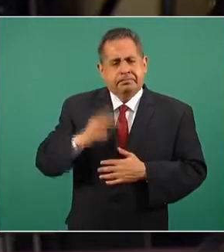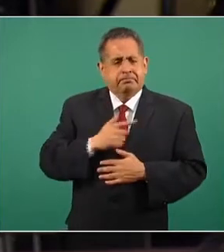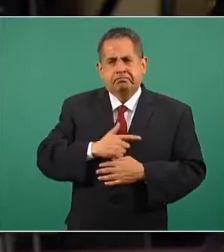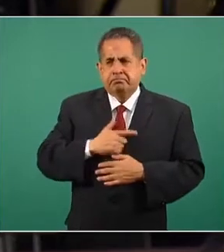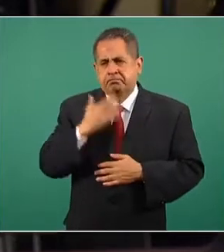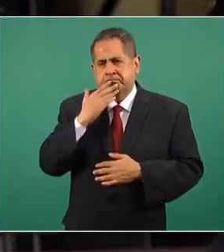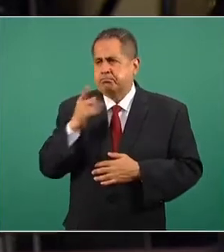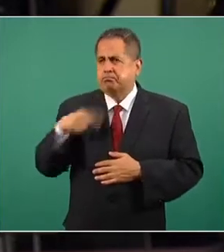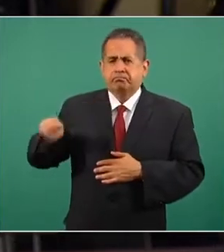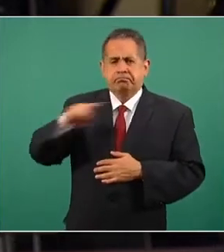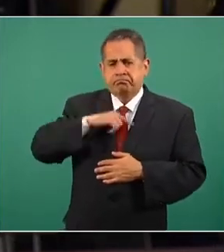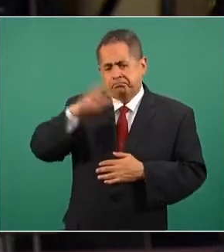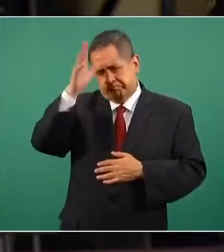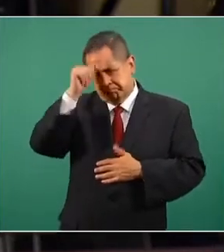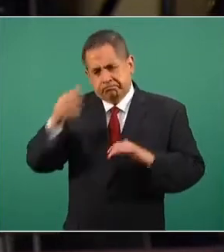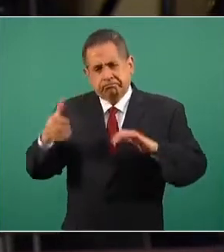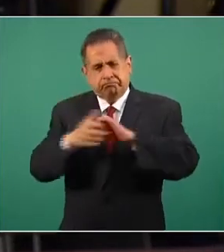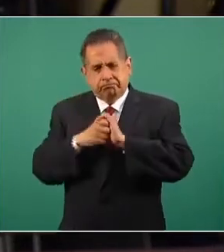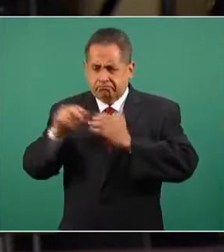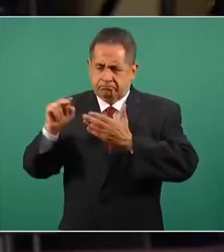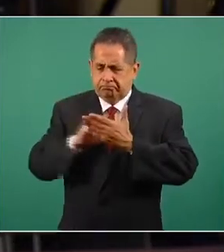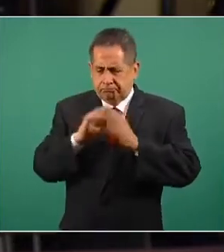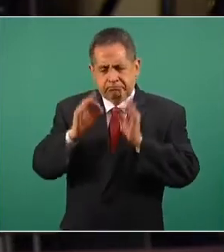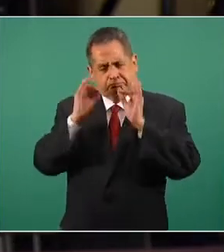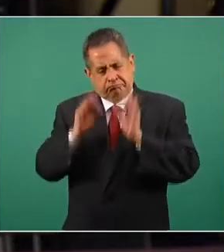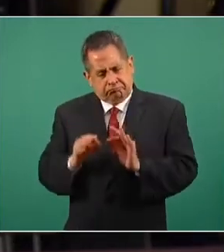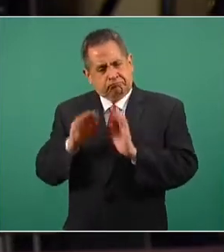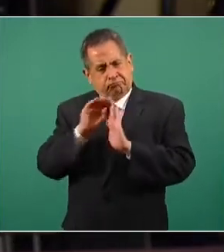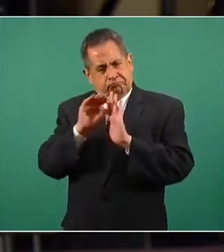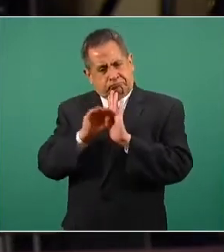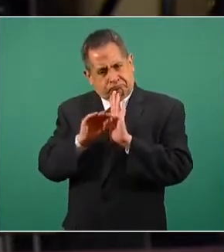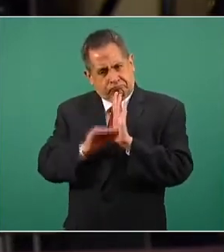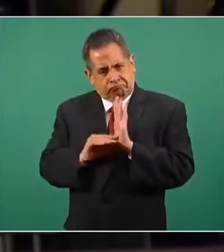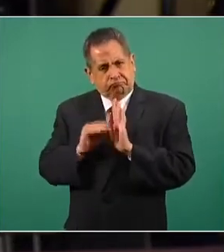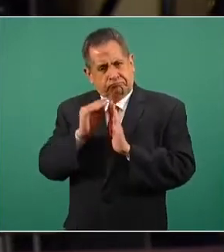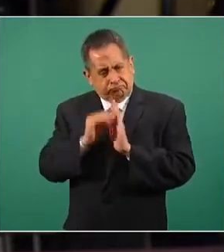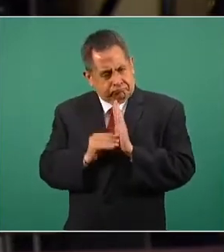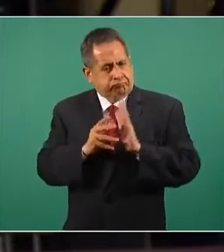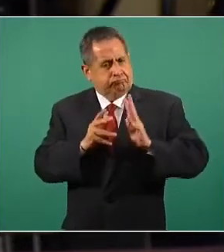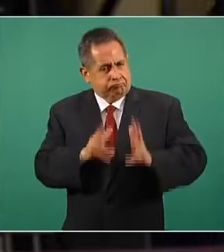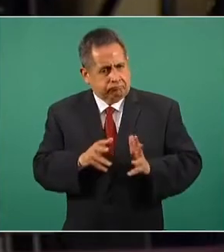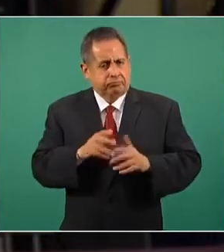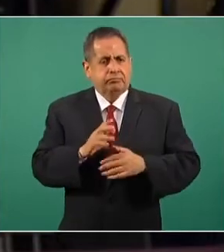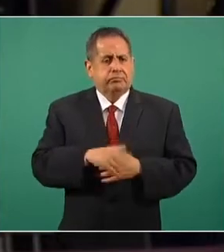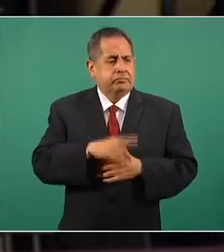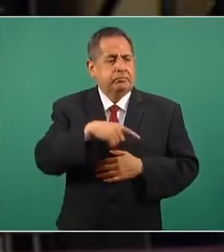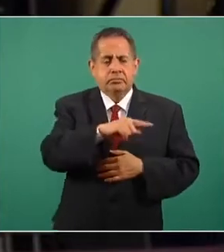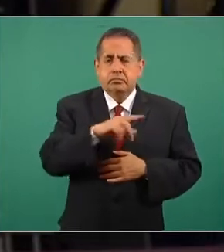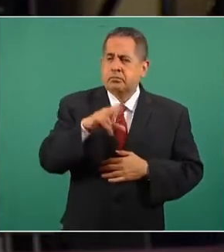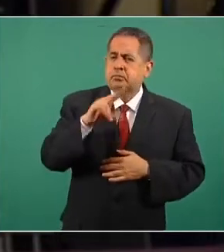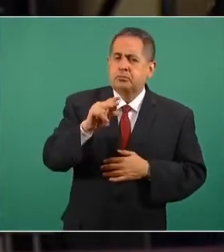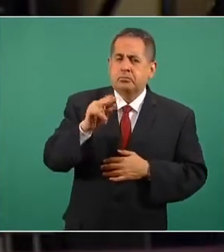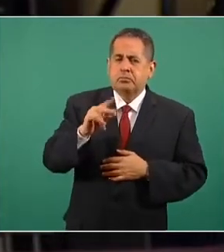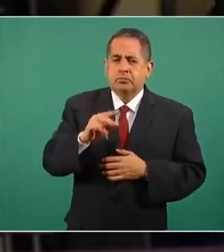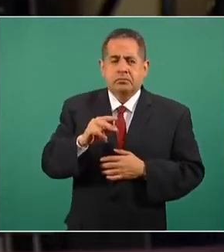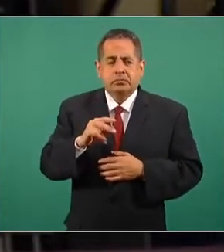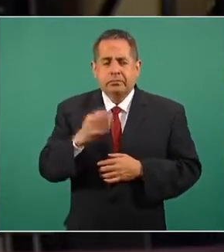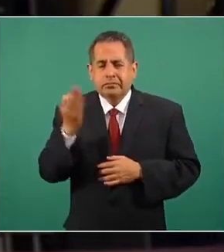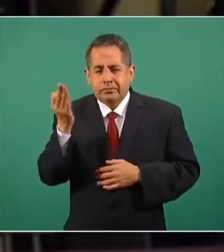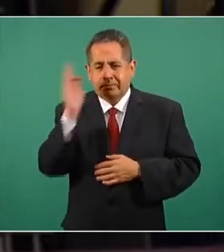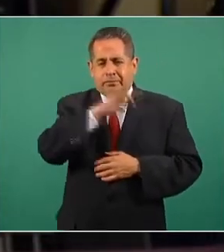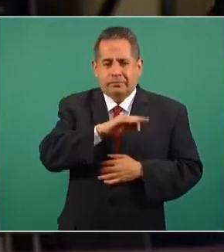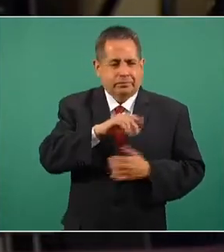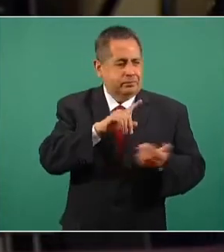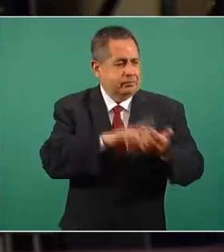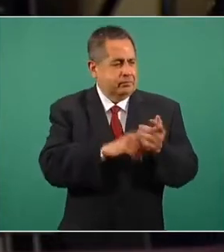presentado un acuerdo bien legal, que los dejen, que ahora sí no pongan vacunas de agua a los niños